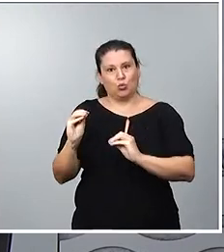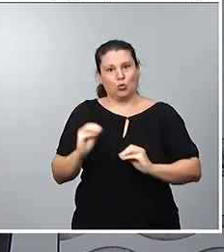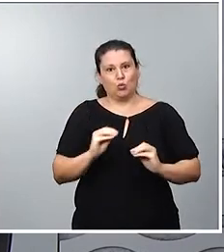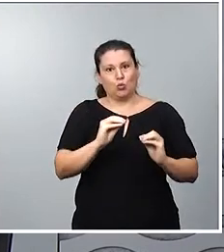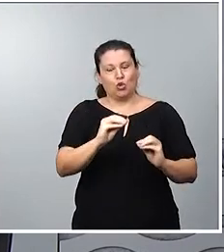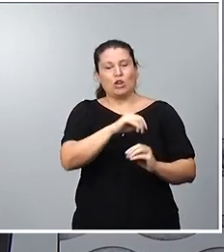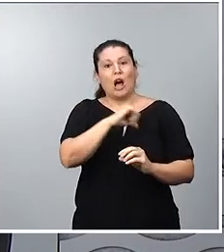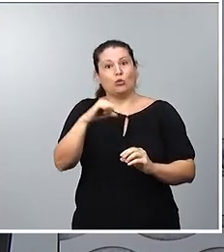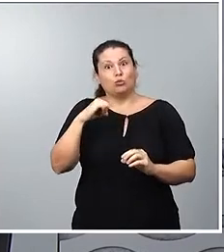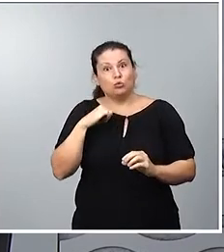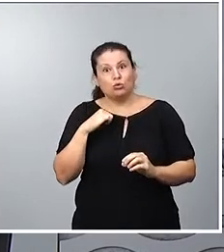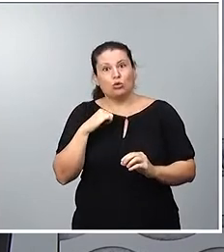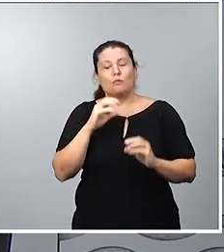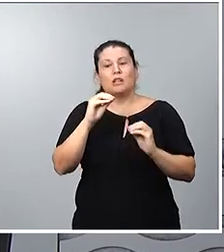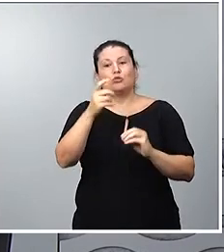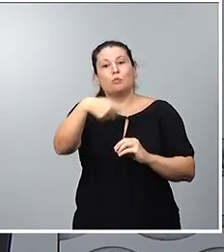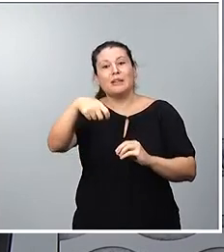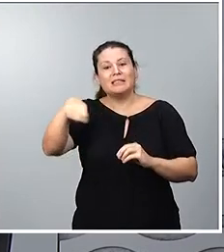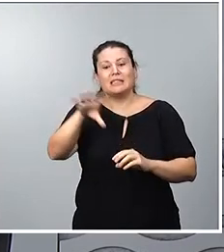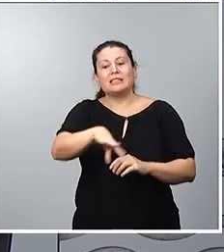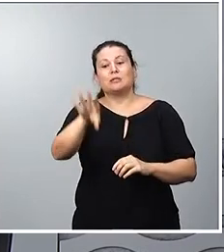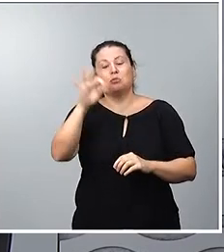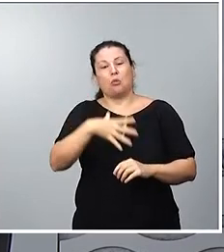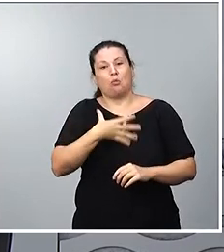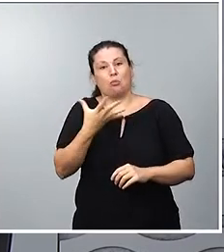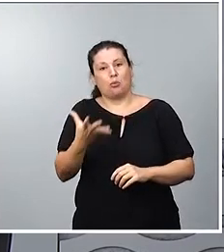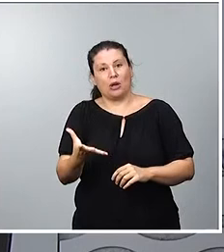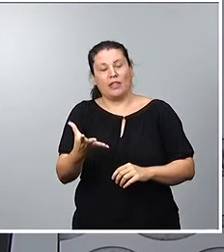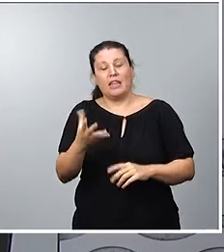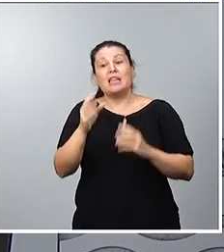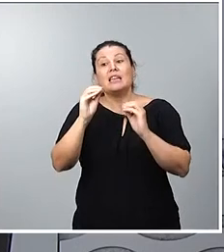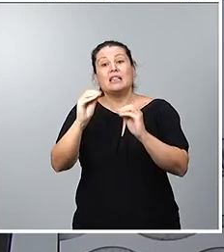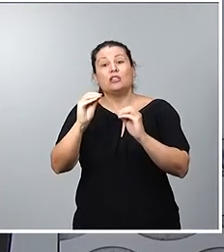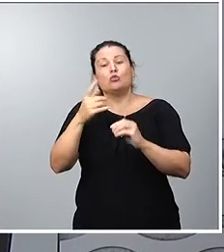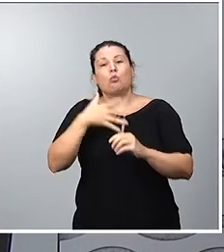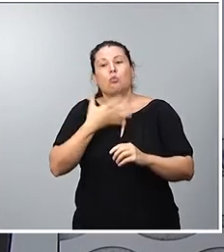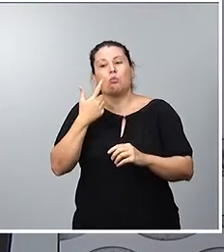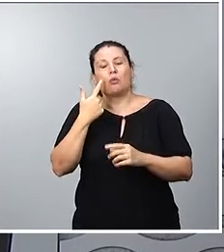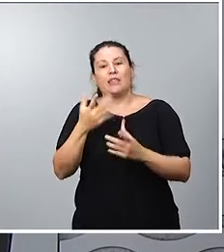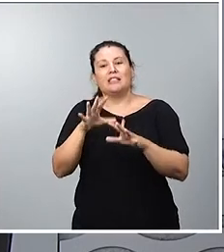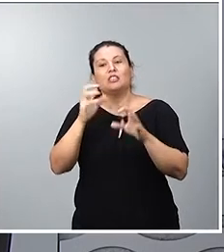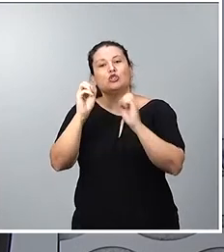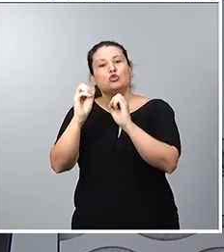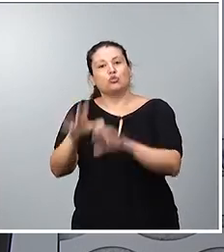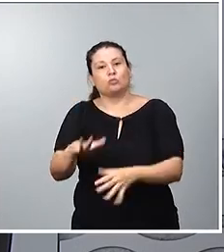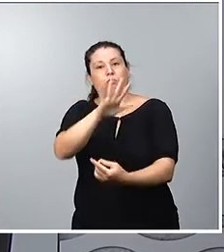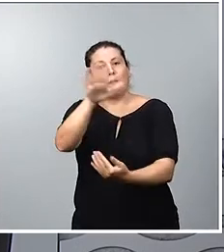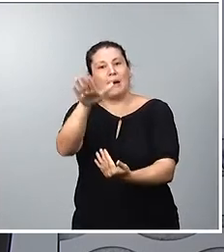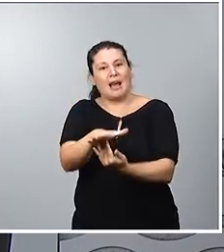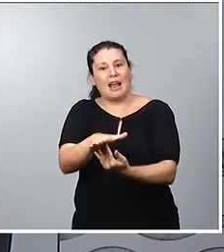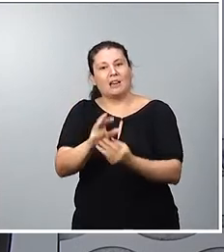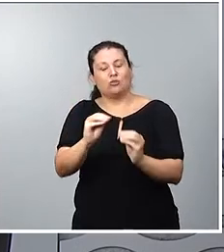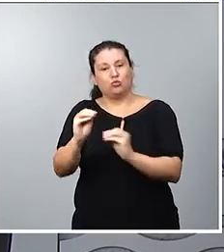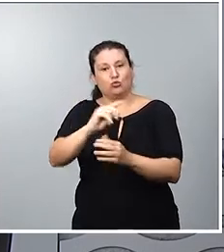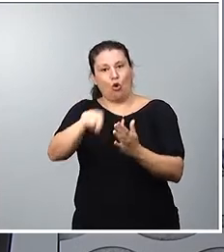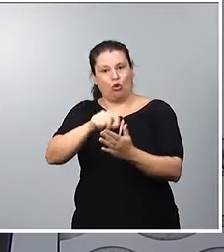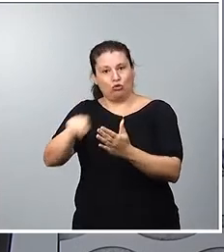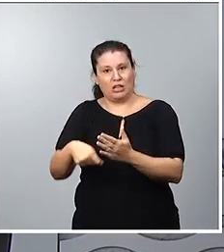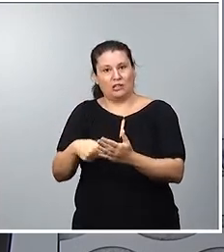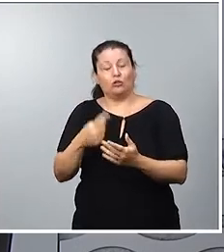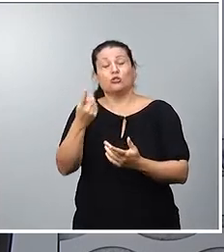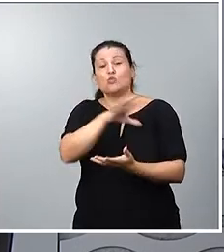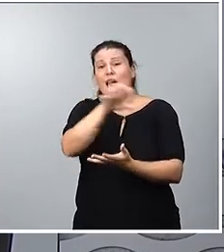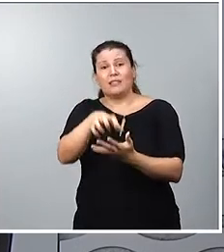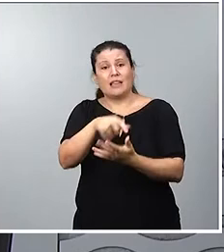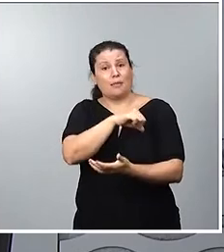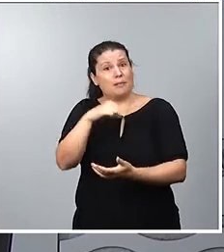autonomía para nombrar a sus presidentes y, en su caso, proponer mociones de censura. Estamos hablando de una entidad privada en la que el Gobierno